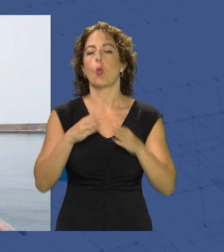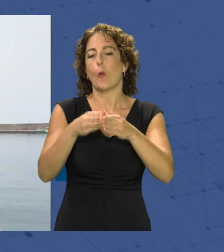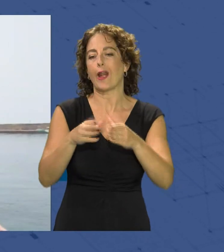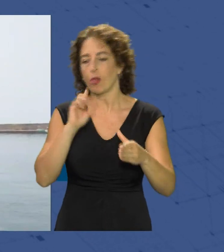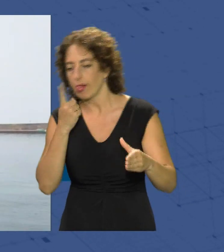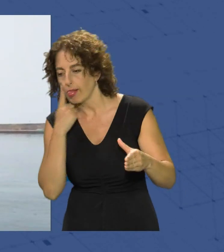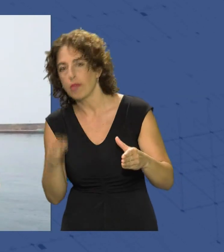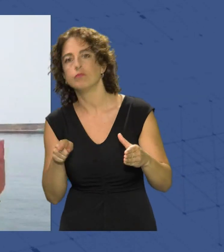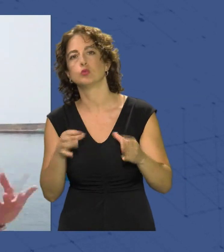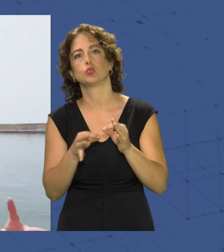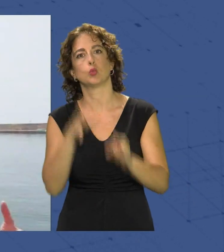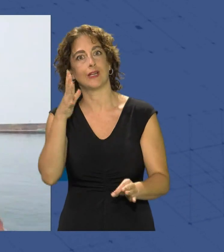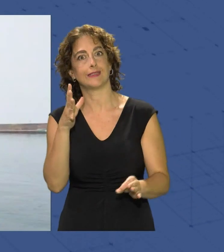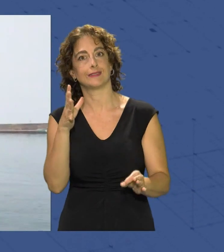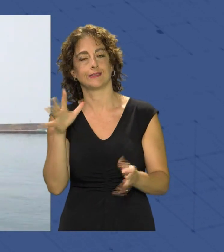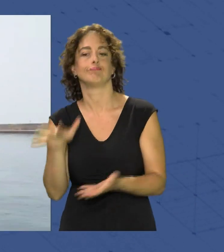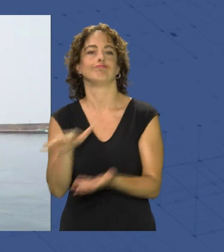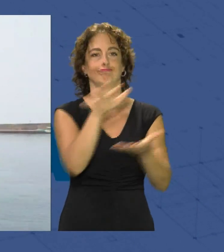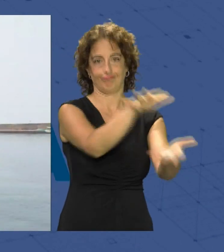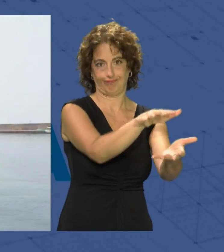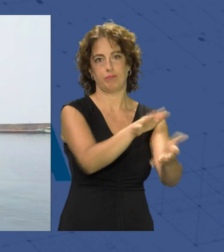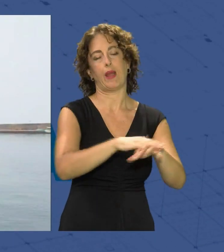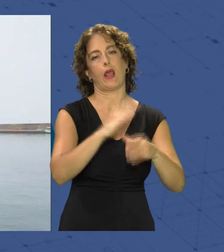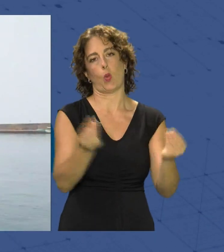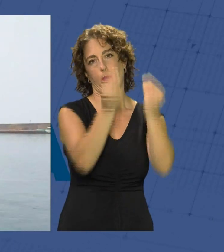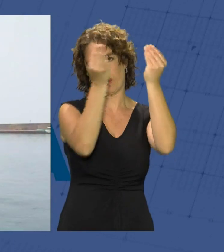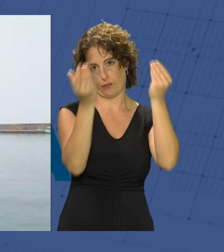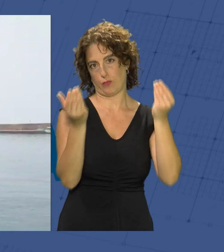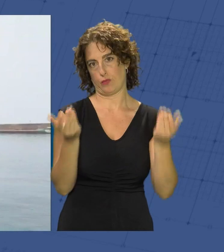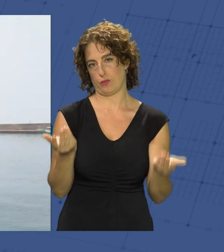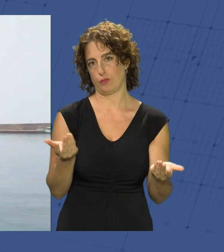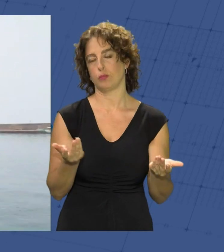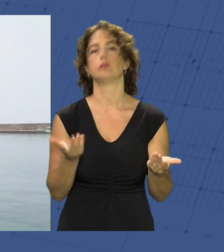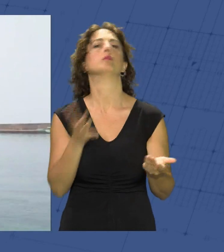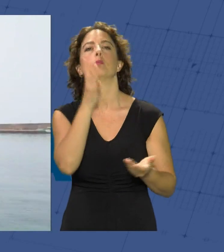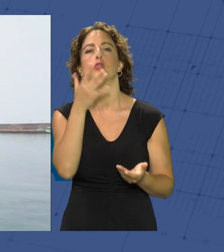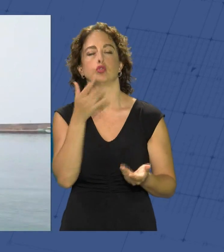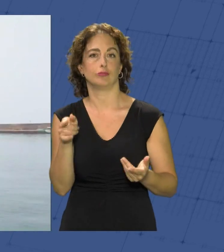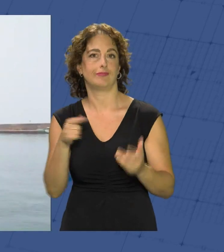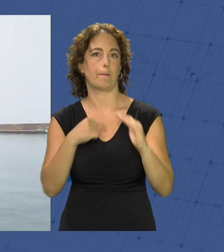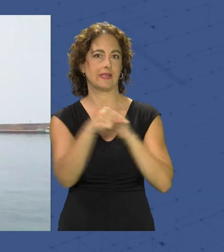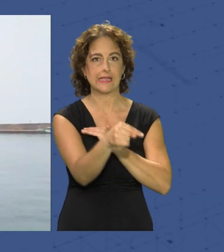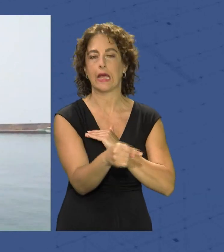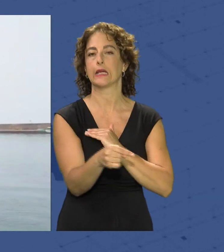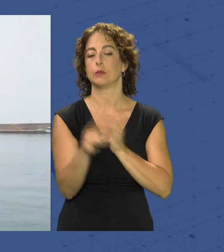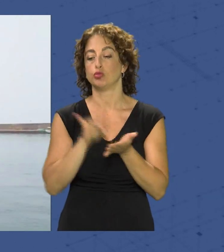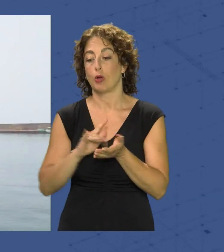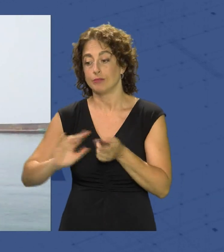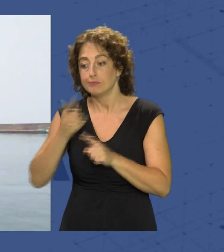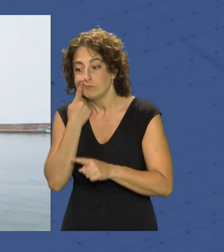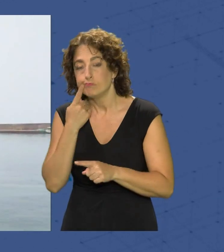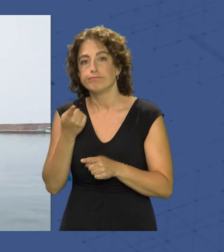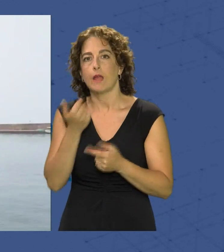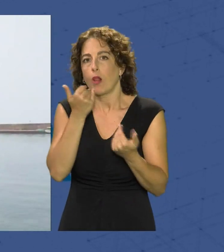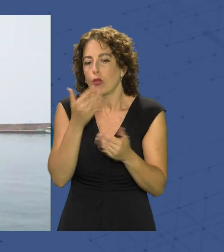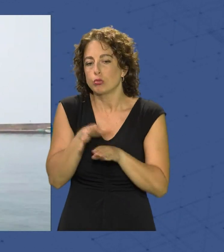afortunadamente fue entregada para su recuperación. Por eso es de aquí mandar un mensaje de que cuando encuentren algún